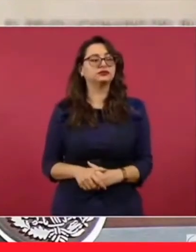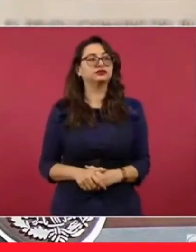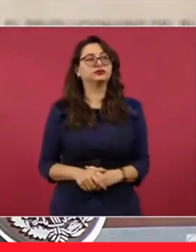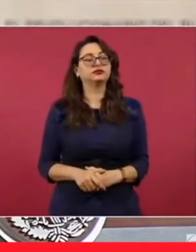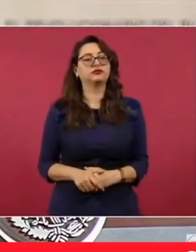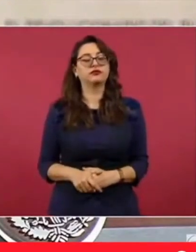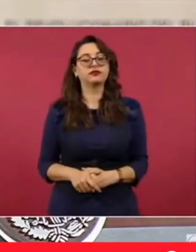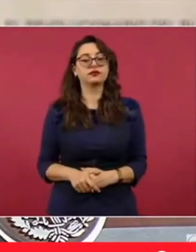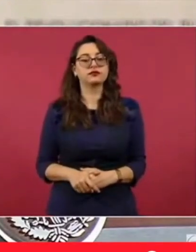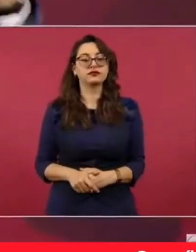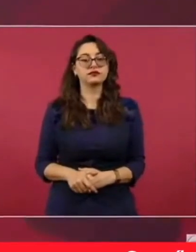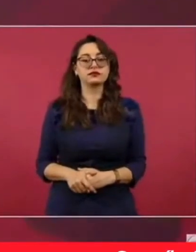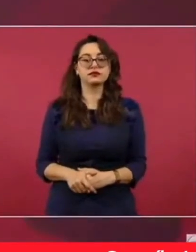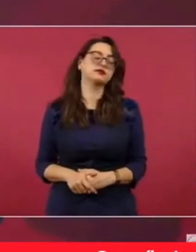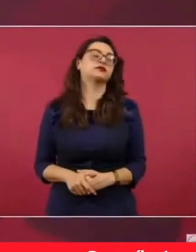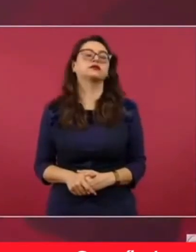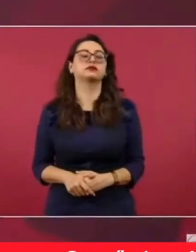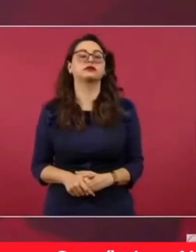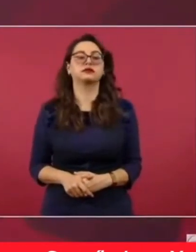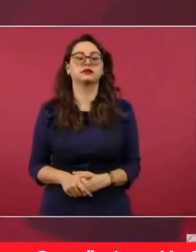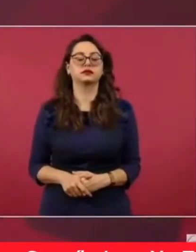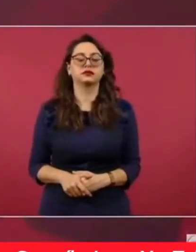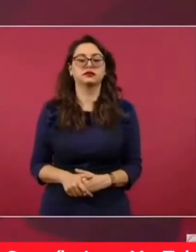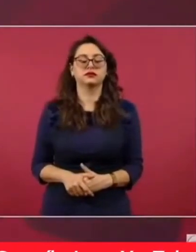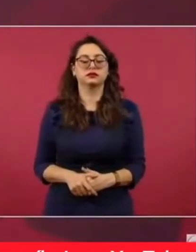cuando vino